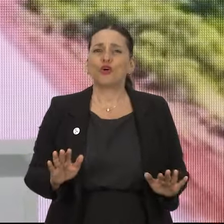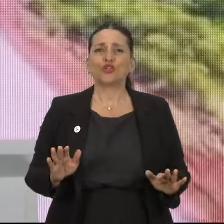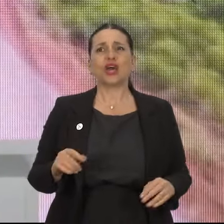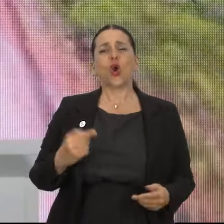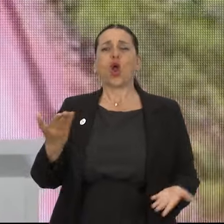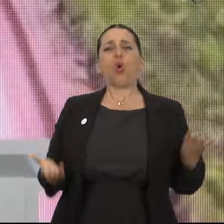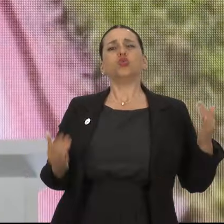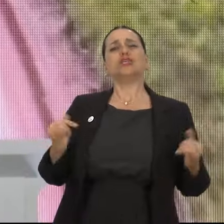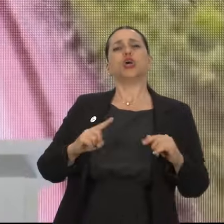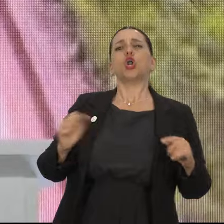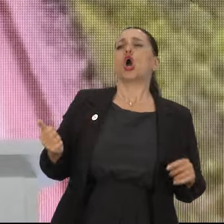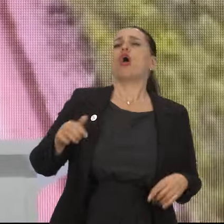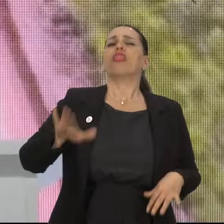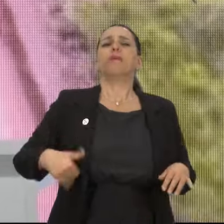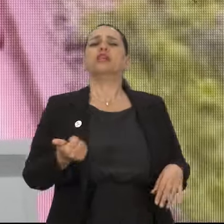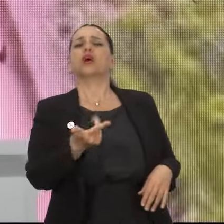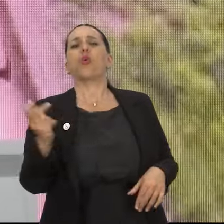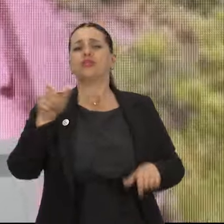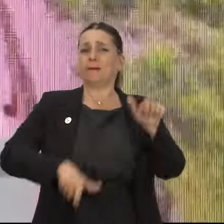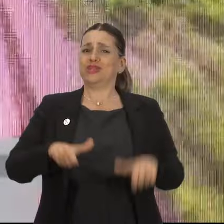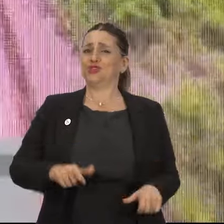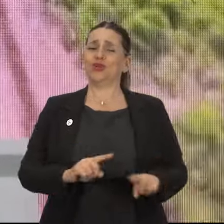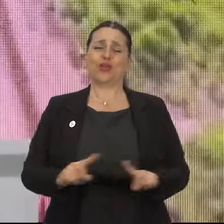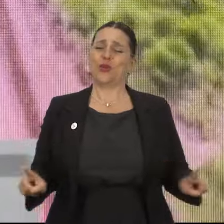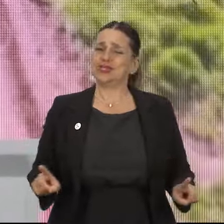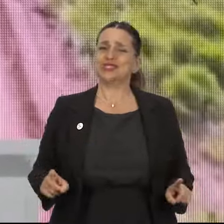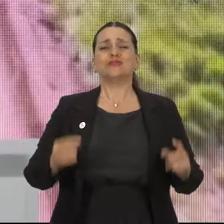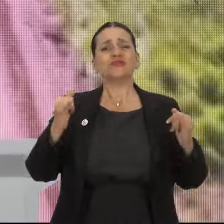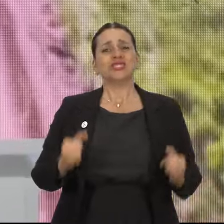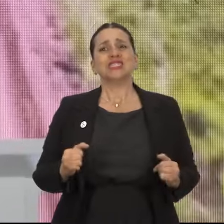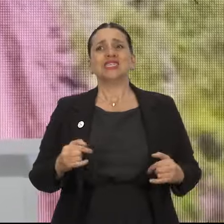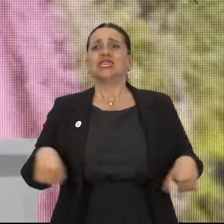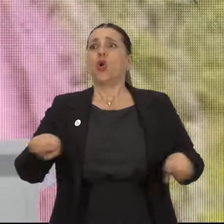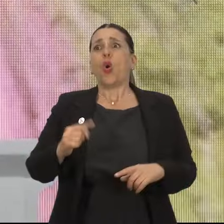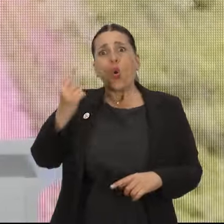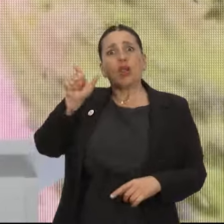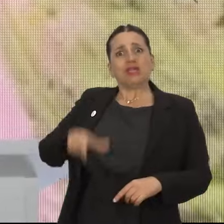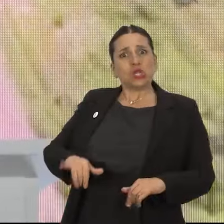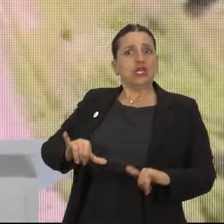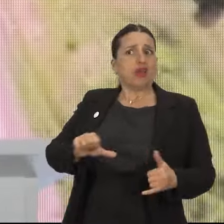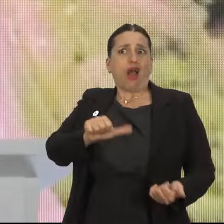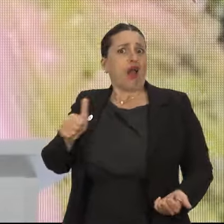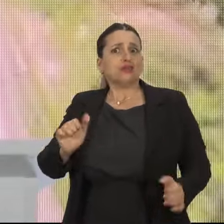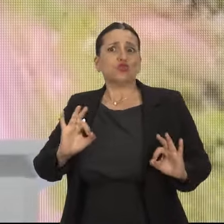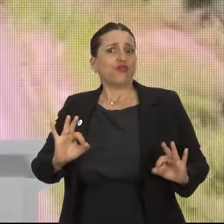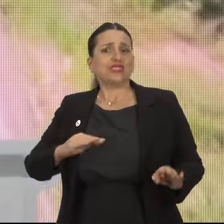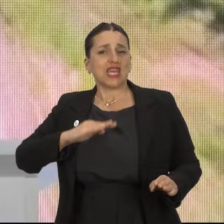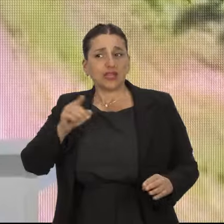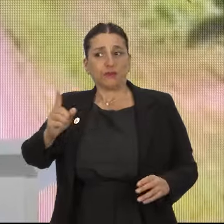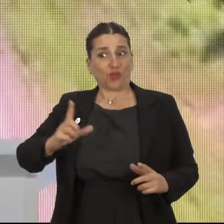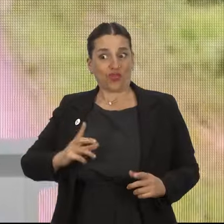Las causas no son justas o injustas por la dimensión de gente. Y por eso cuando viene, ¿cómo se llama?